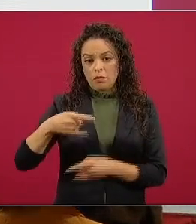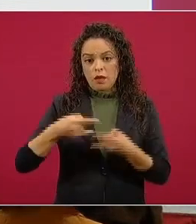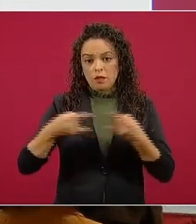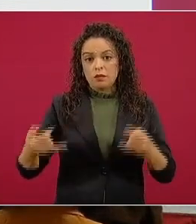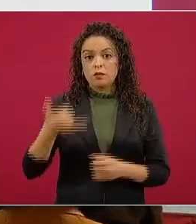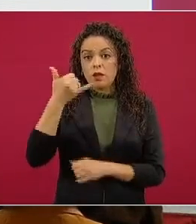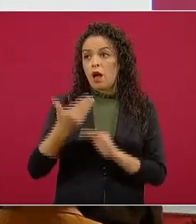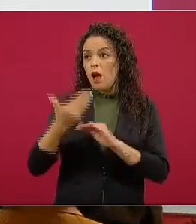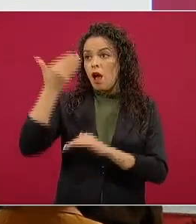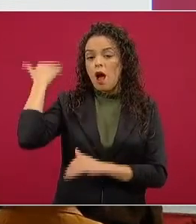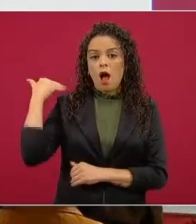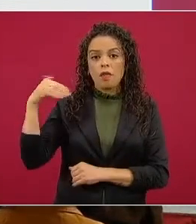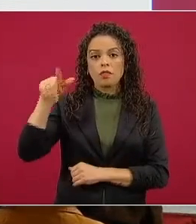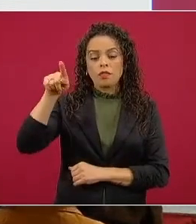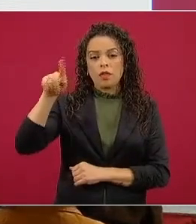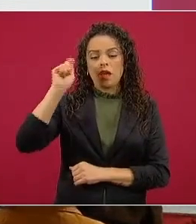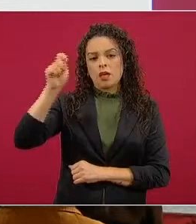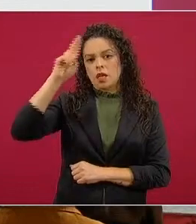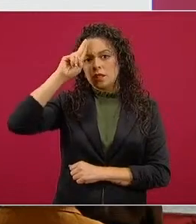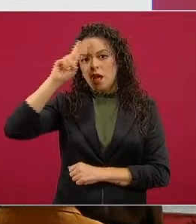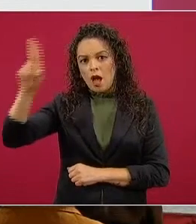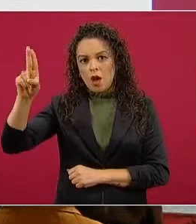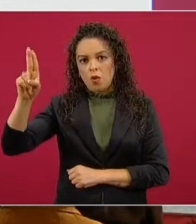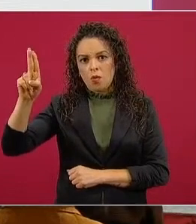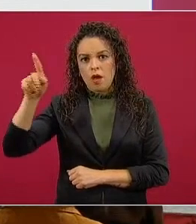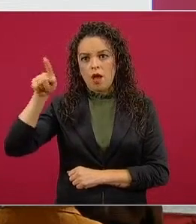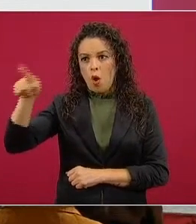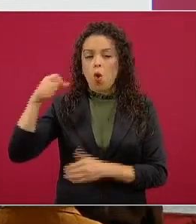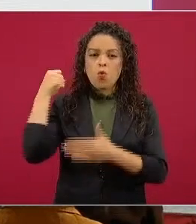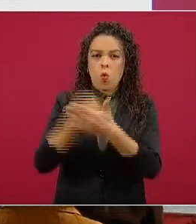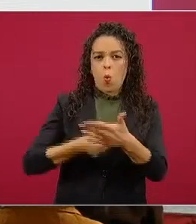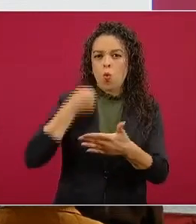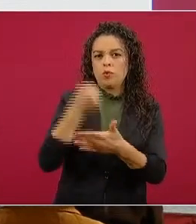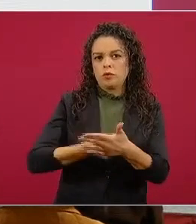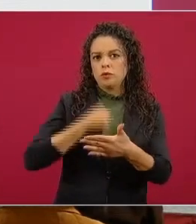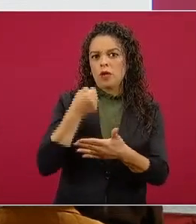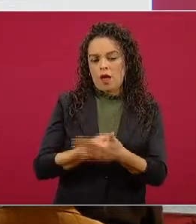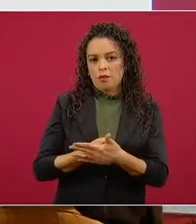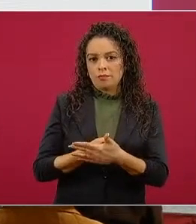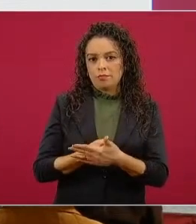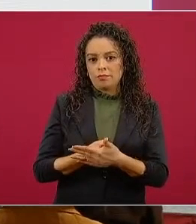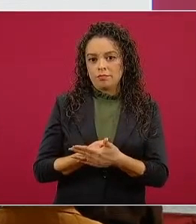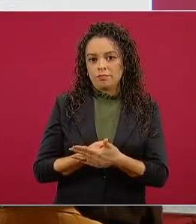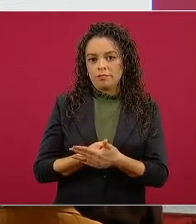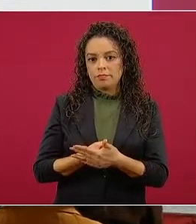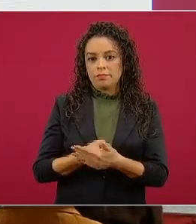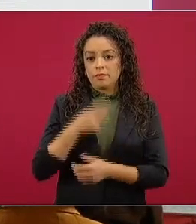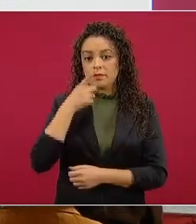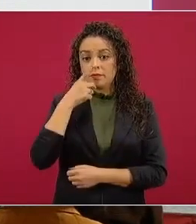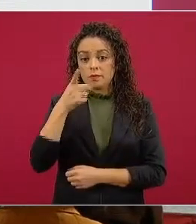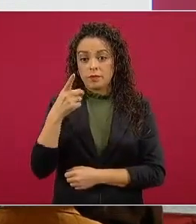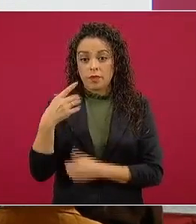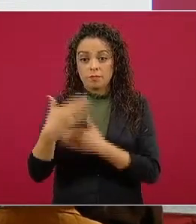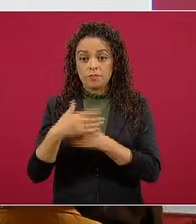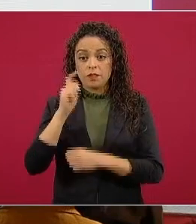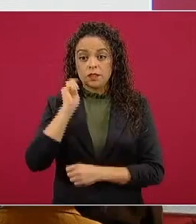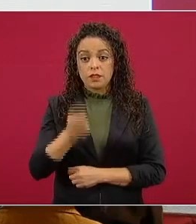el año próximo decíamos eran los 100 años del asesinato